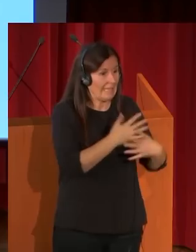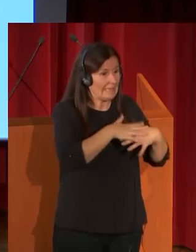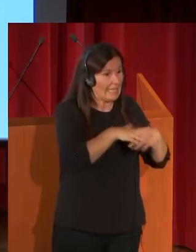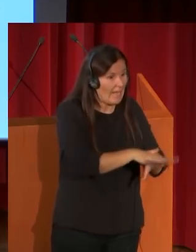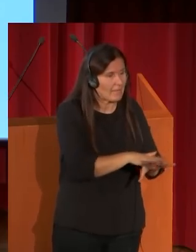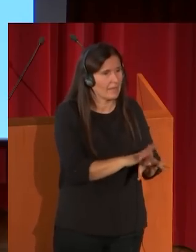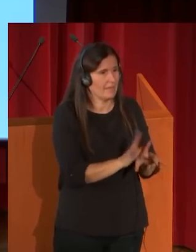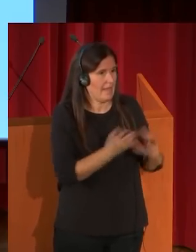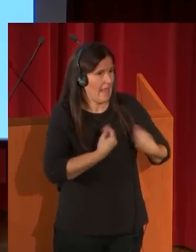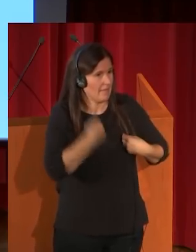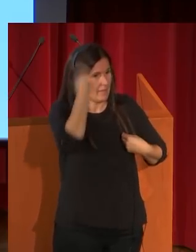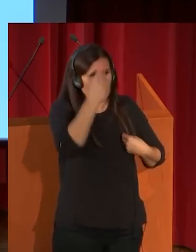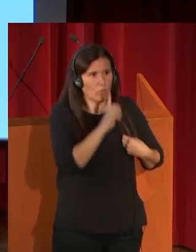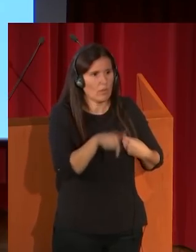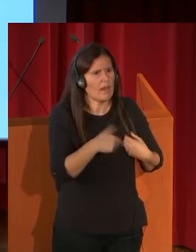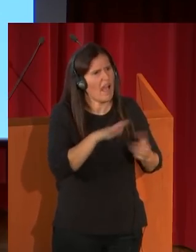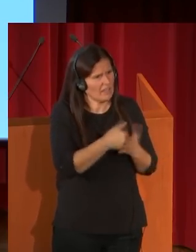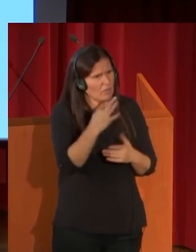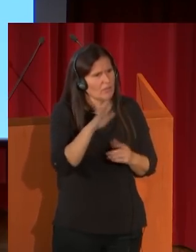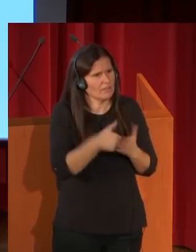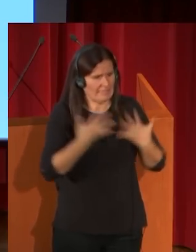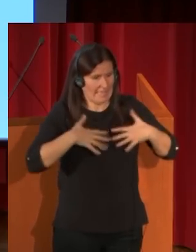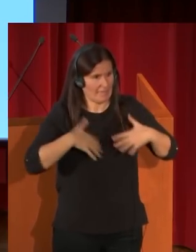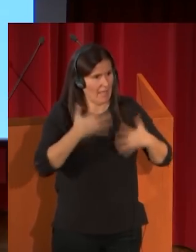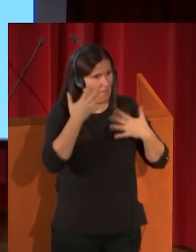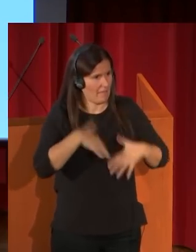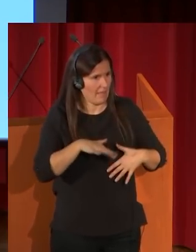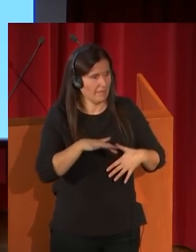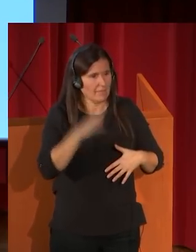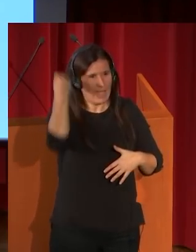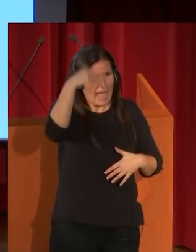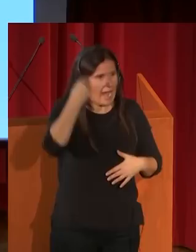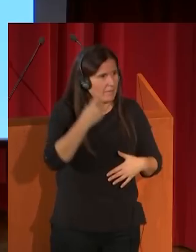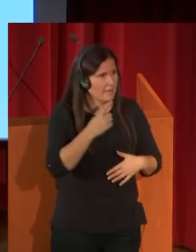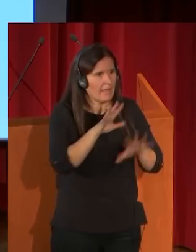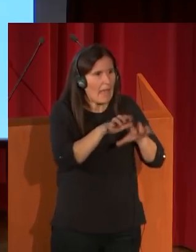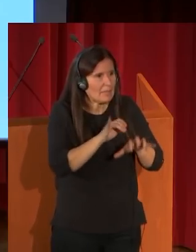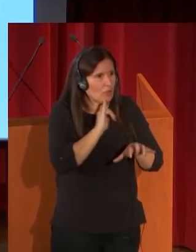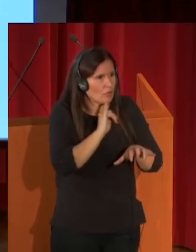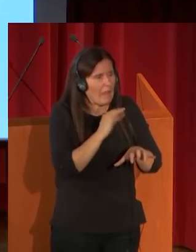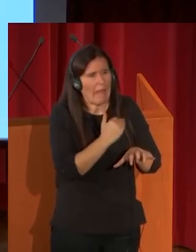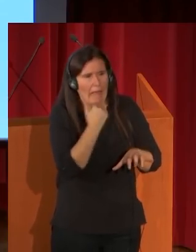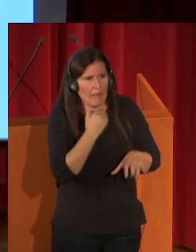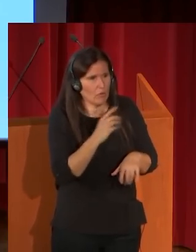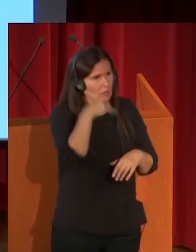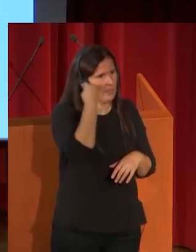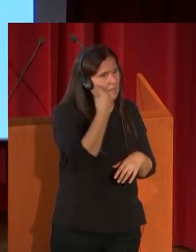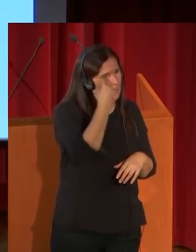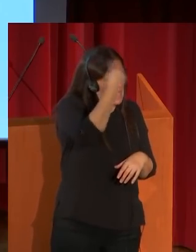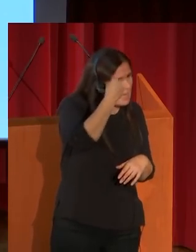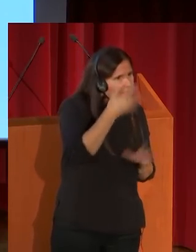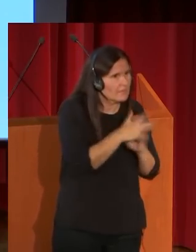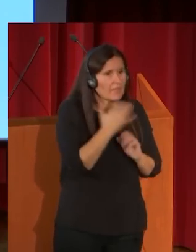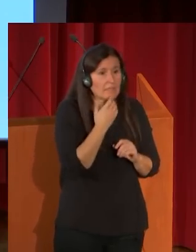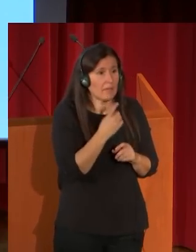Fortuny, que incluso se disfrazaba de árabe, llegó a aprender algunas palabras, tenía amigos árabes, entonces era prácticamente uno